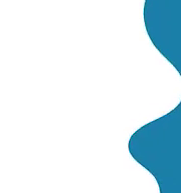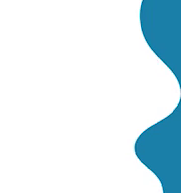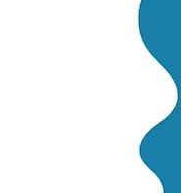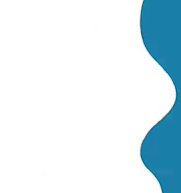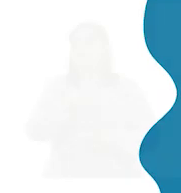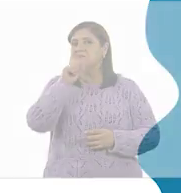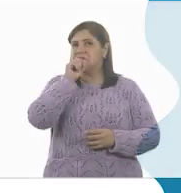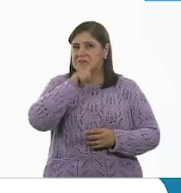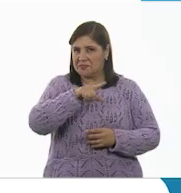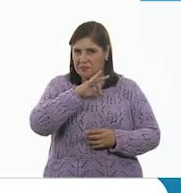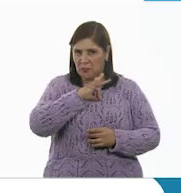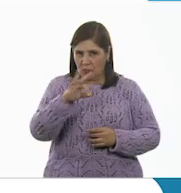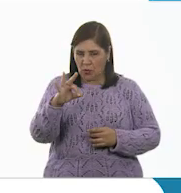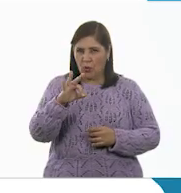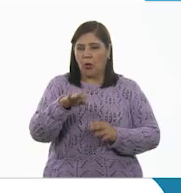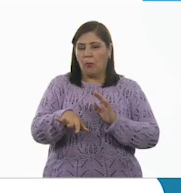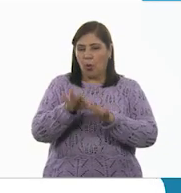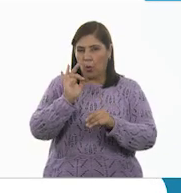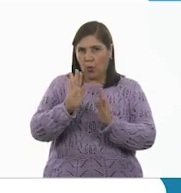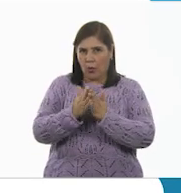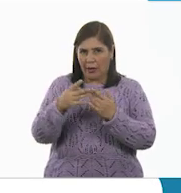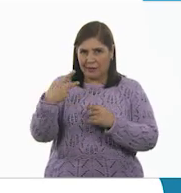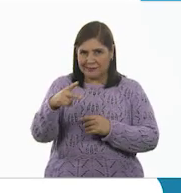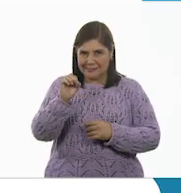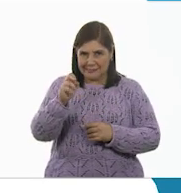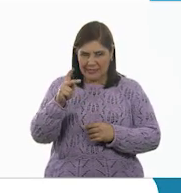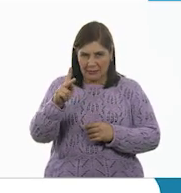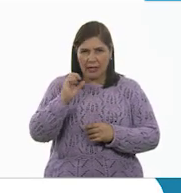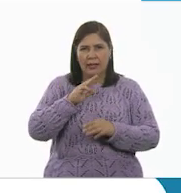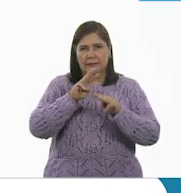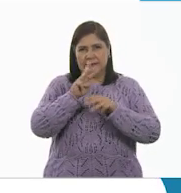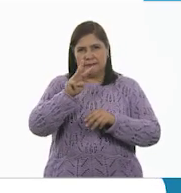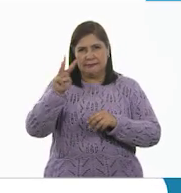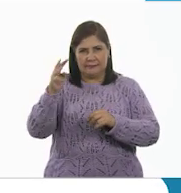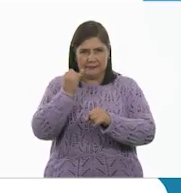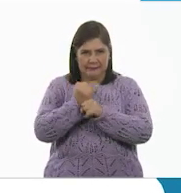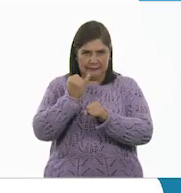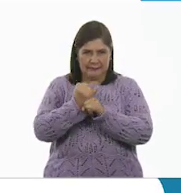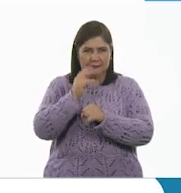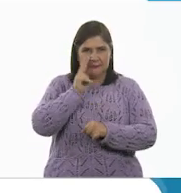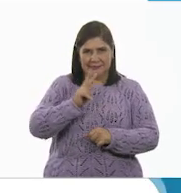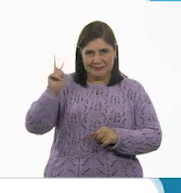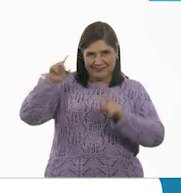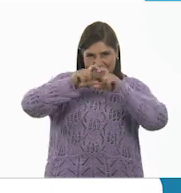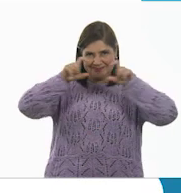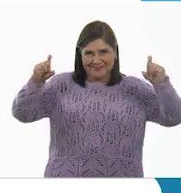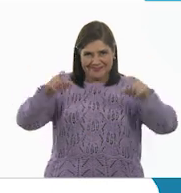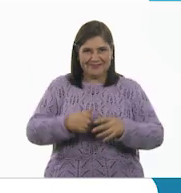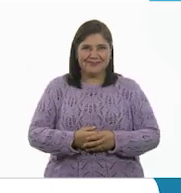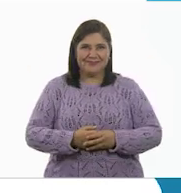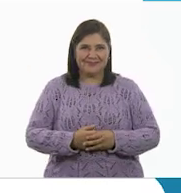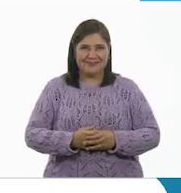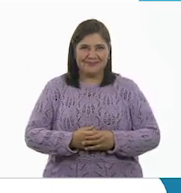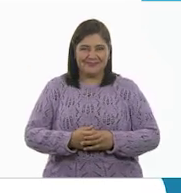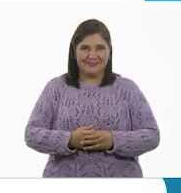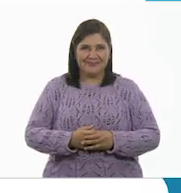También puedes encontrar los libros de texto en la página conalitex.cep.gov.mx